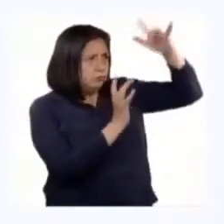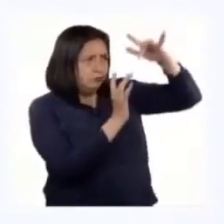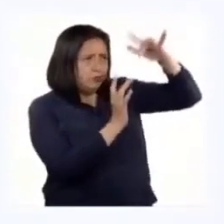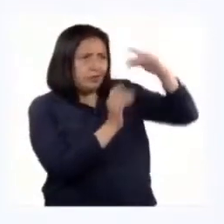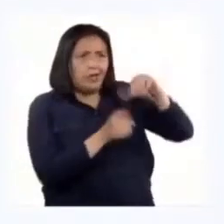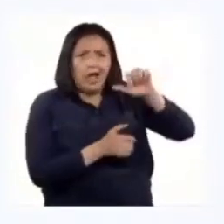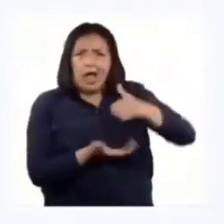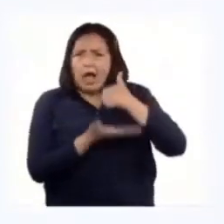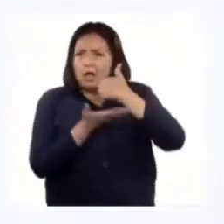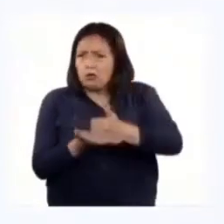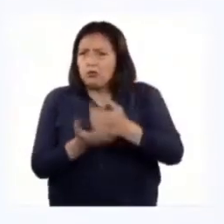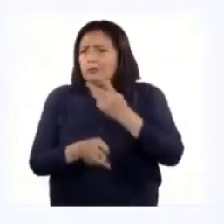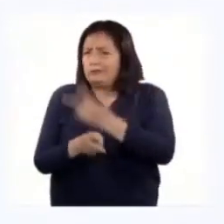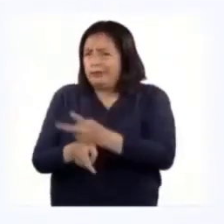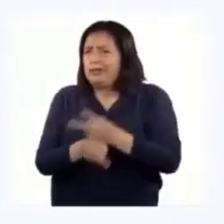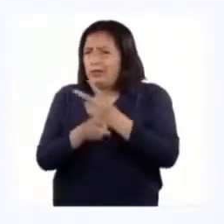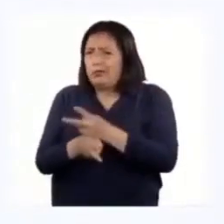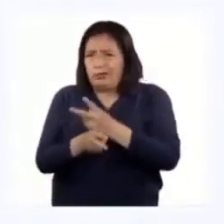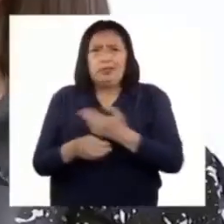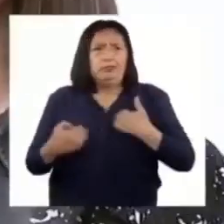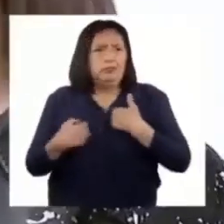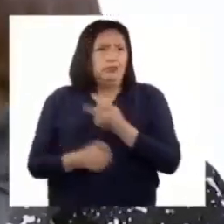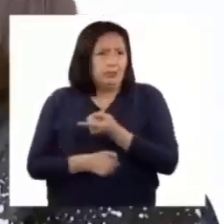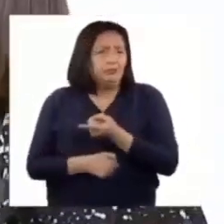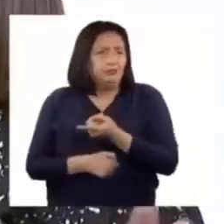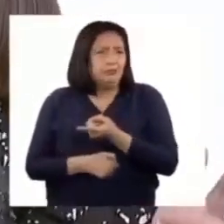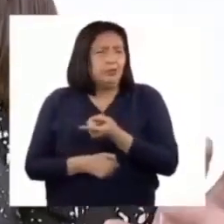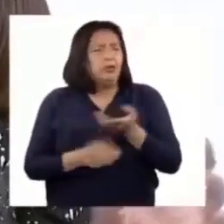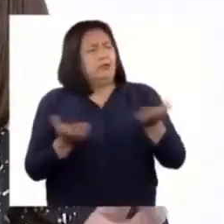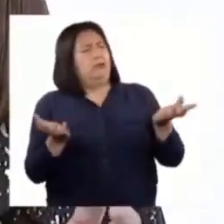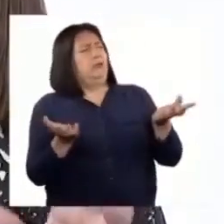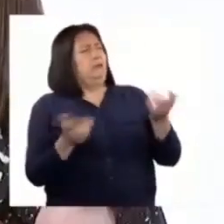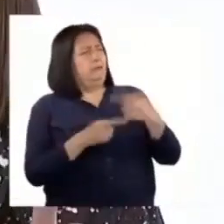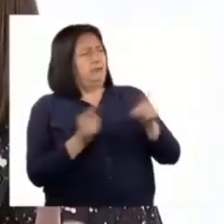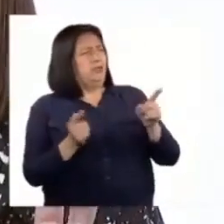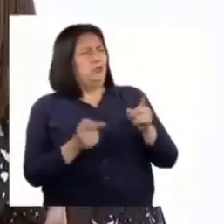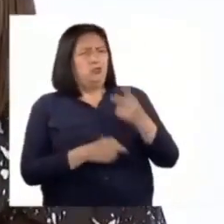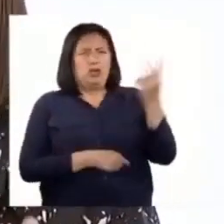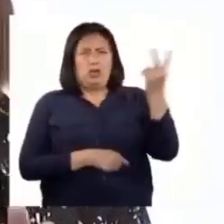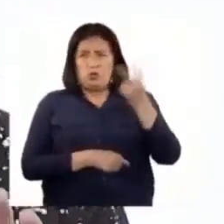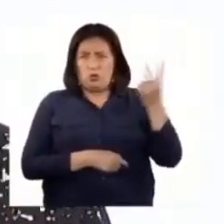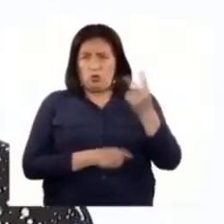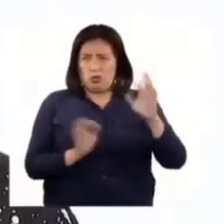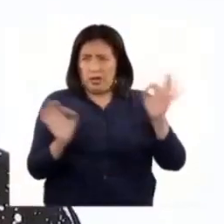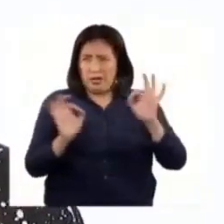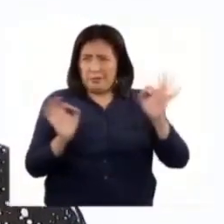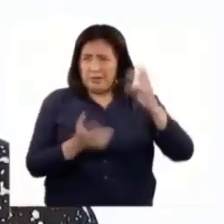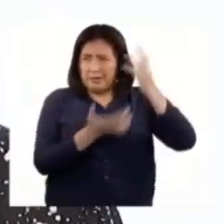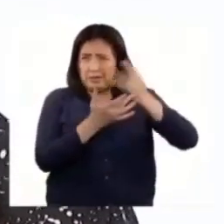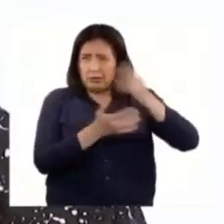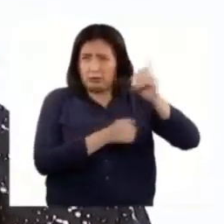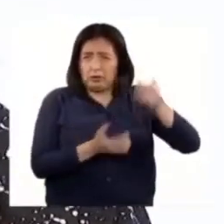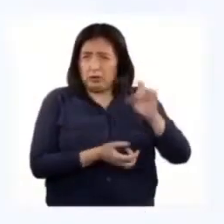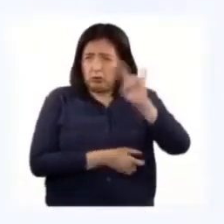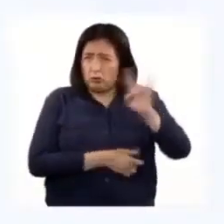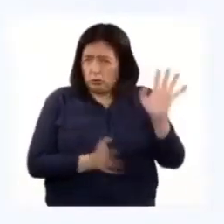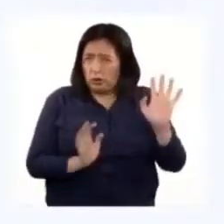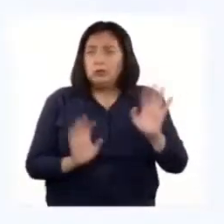satélites se complementan para ayudar en la tarea de conservar a las especies. B. Pero, ¿esas dos son las únicas tecnologías que se